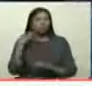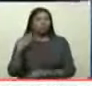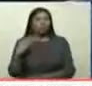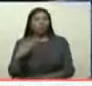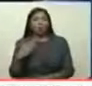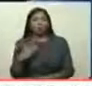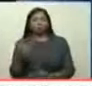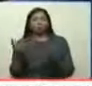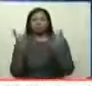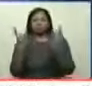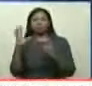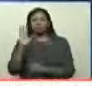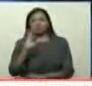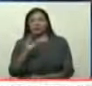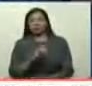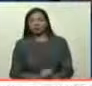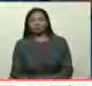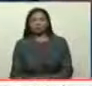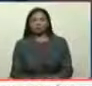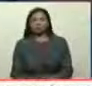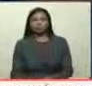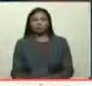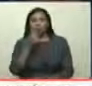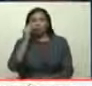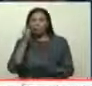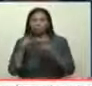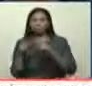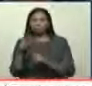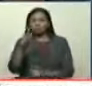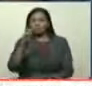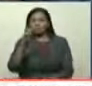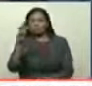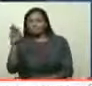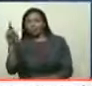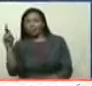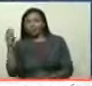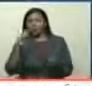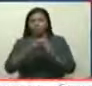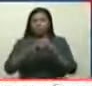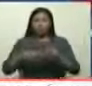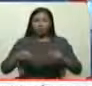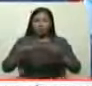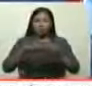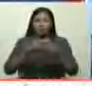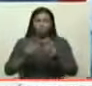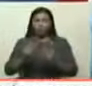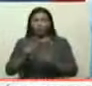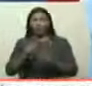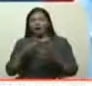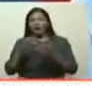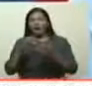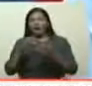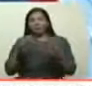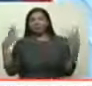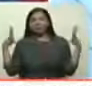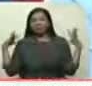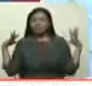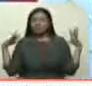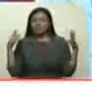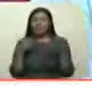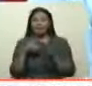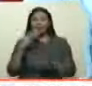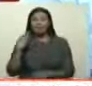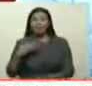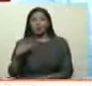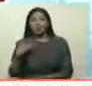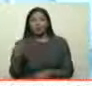En aquella época en que Powerade, después convertido en el grupo Arcángel, con un jovencito